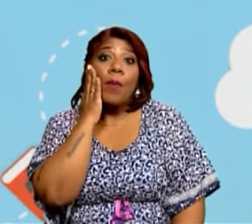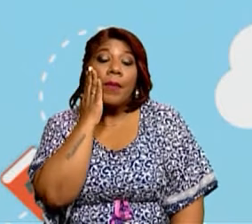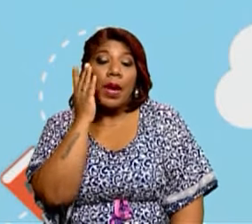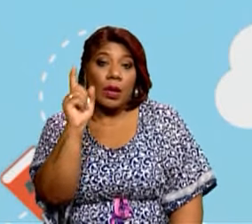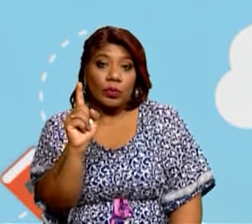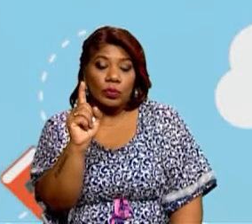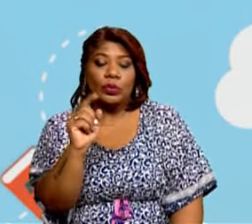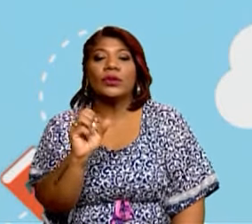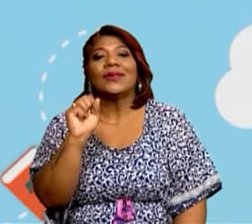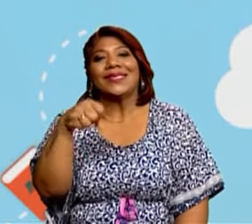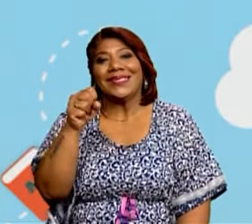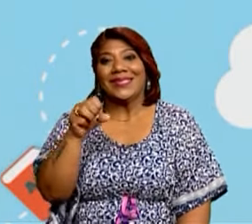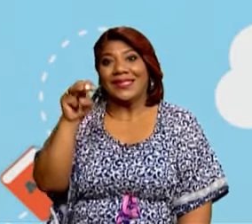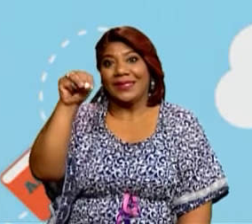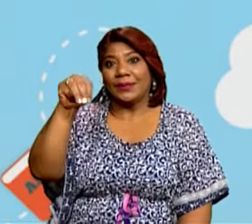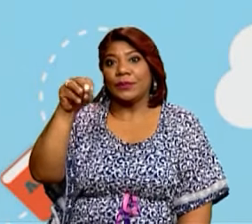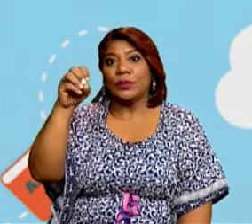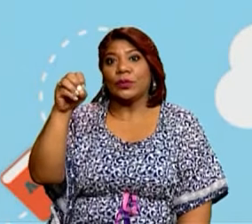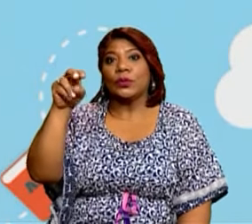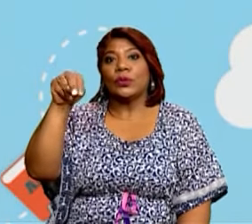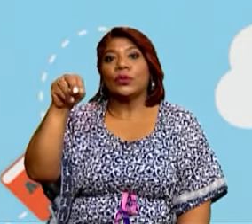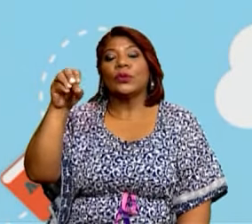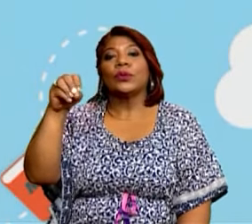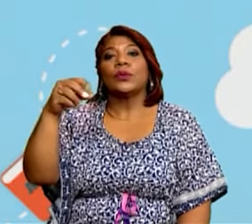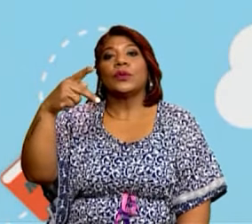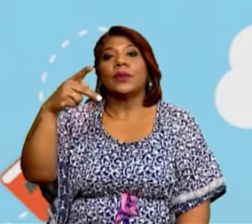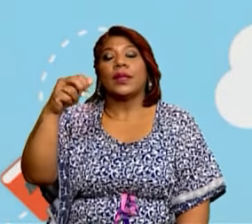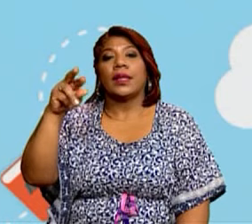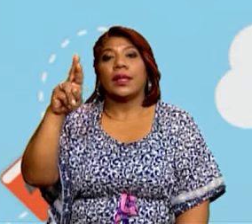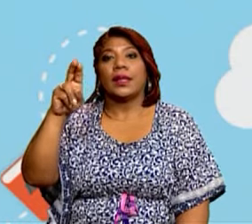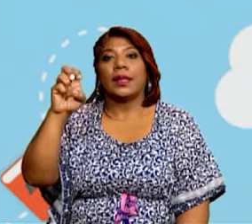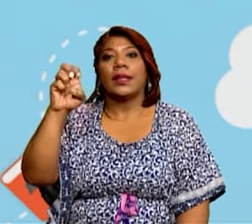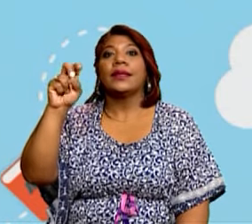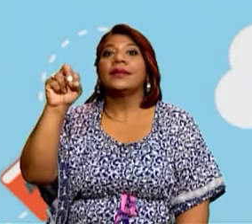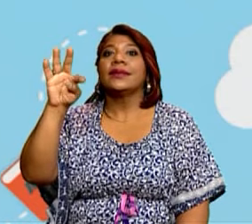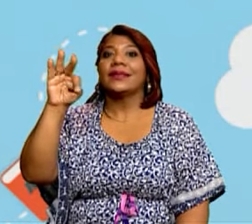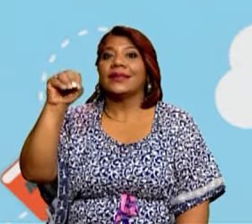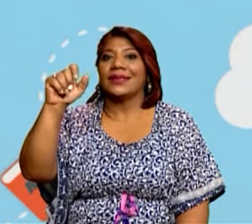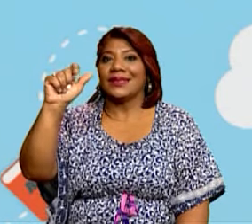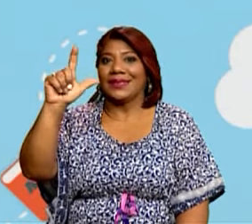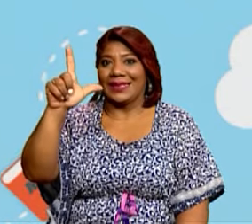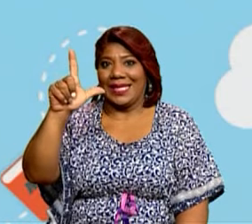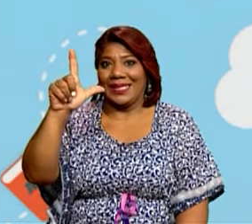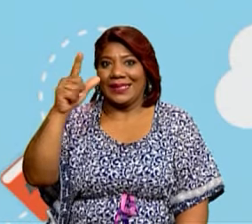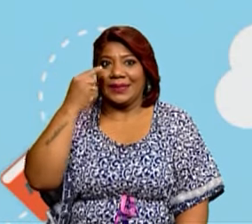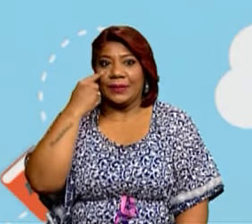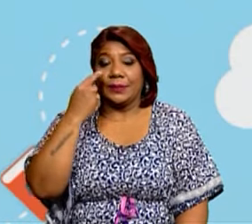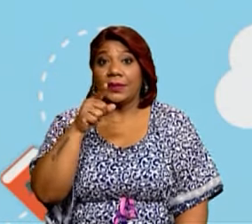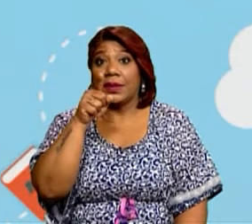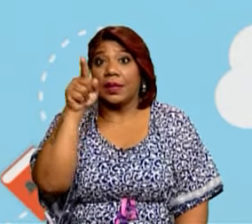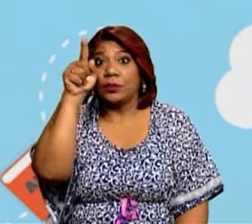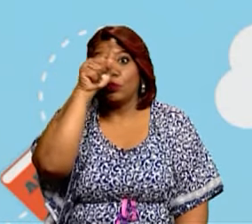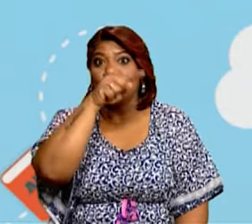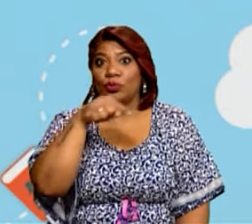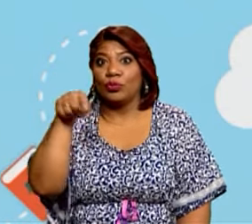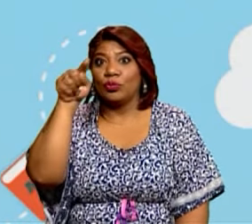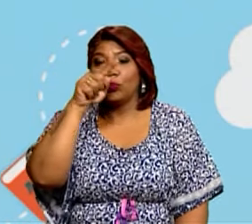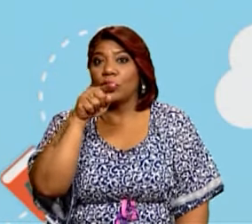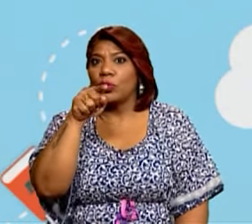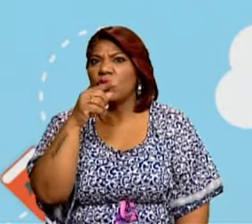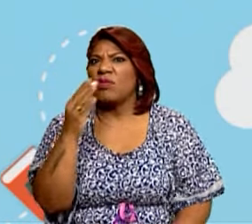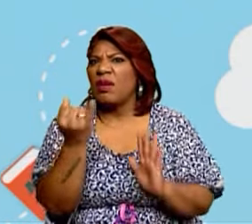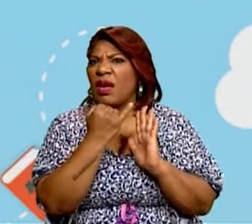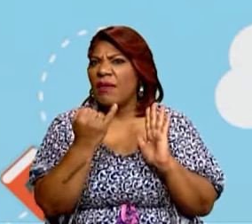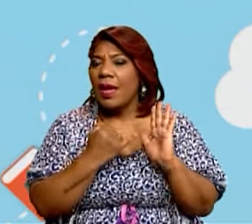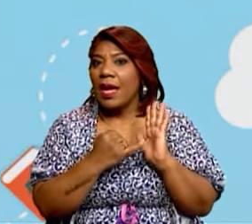Monoparental. Muy bien. Vamos a dibujar en este círculo tu rostro y